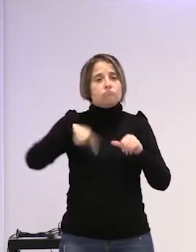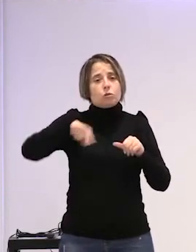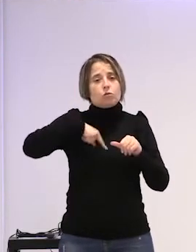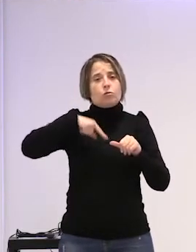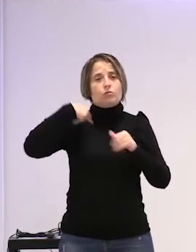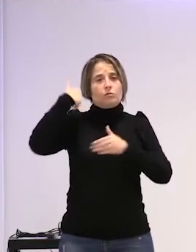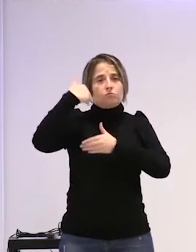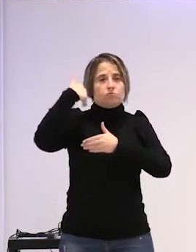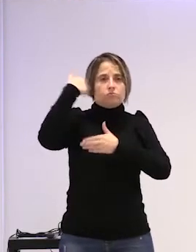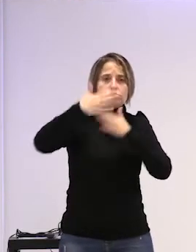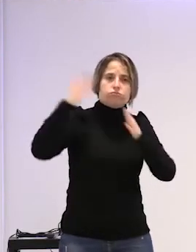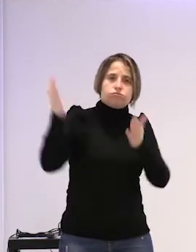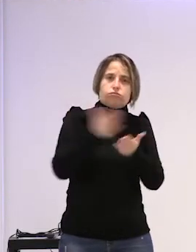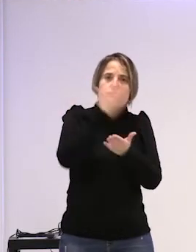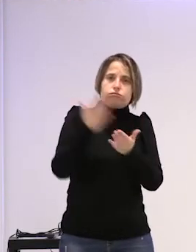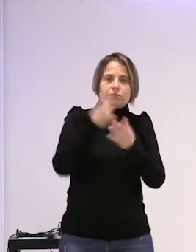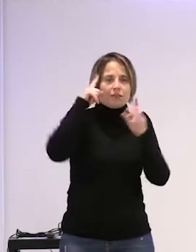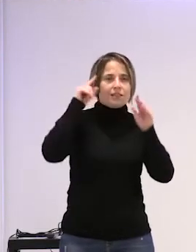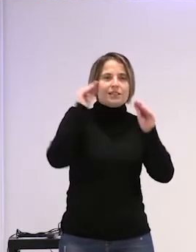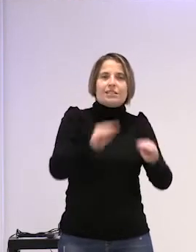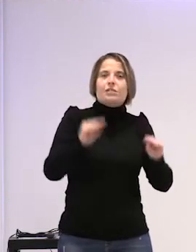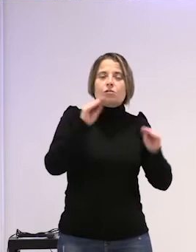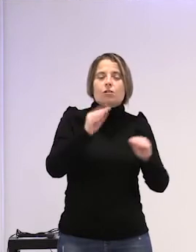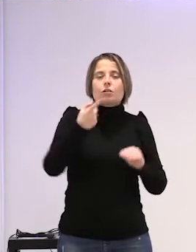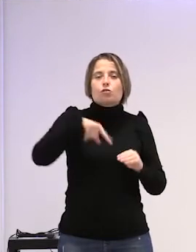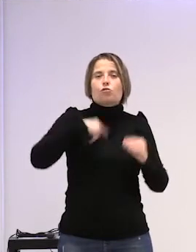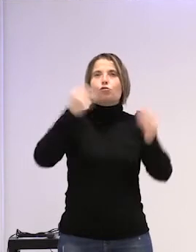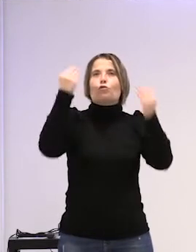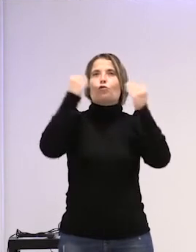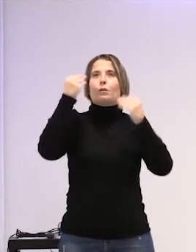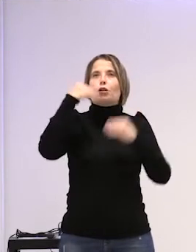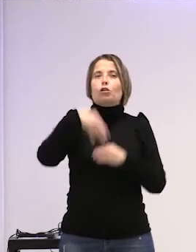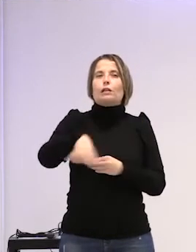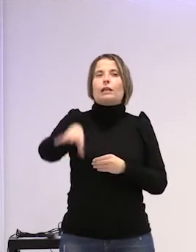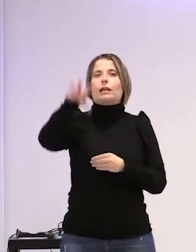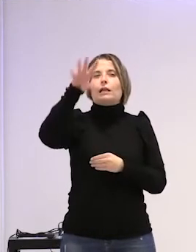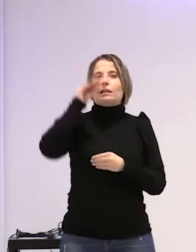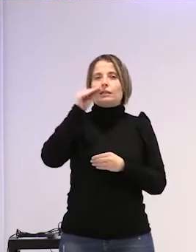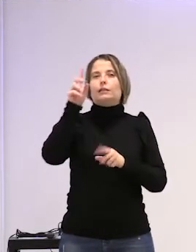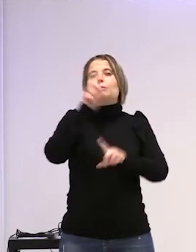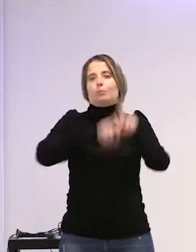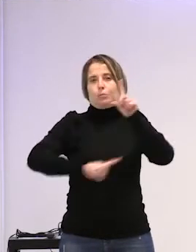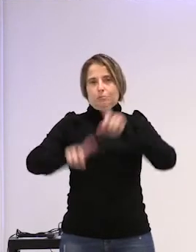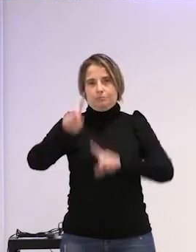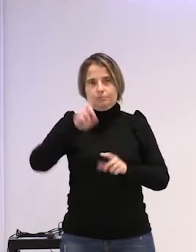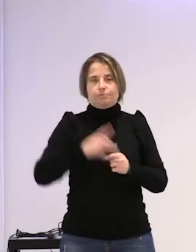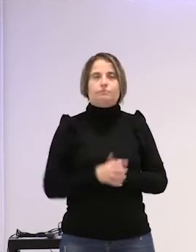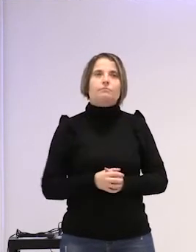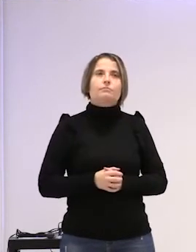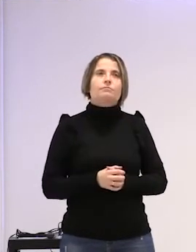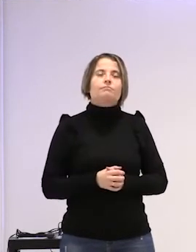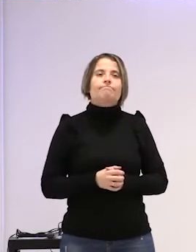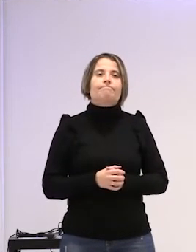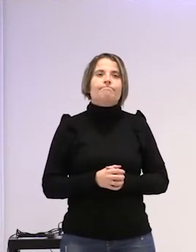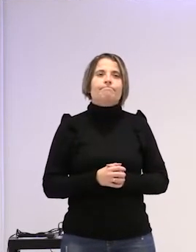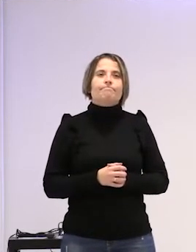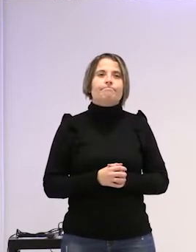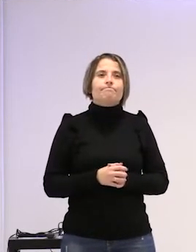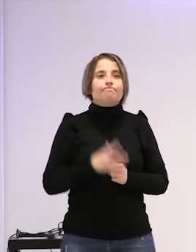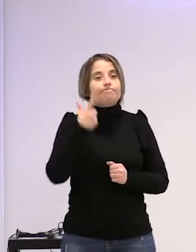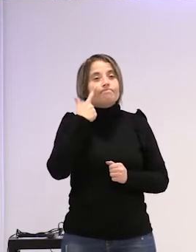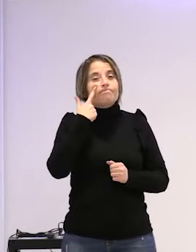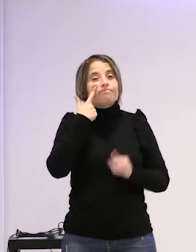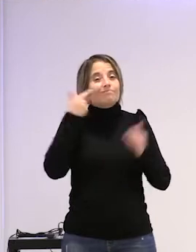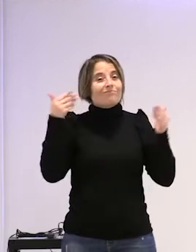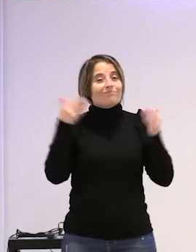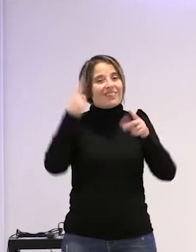pasado por ahí hemos sido formadas para entender esta problemática. ¿No? Sobre todo porque la